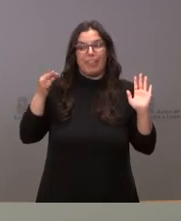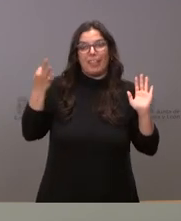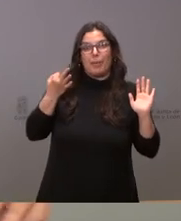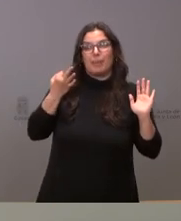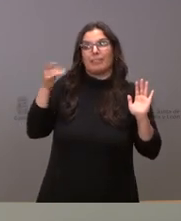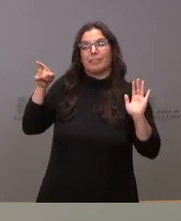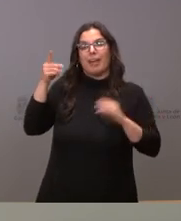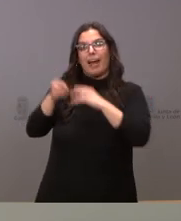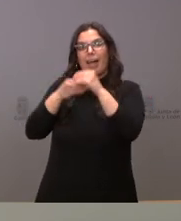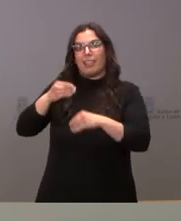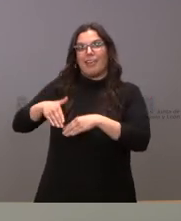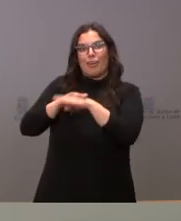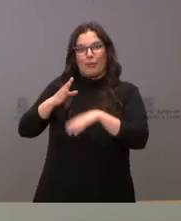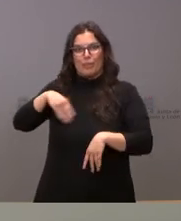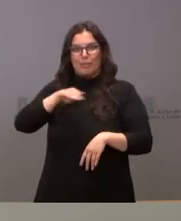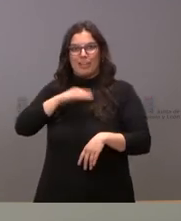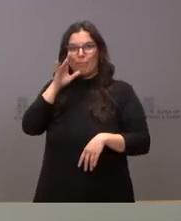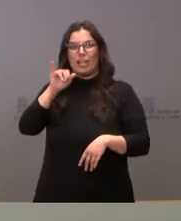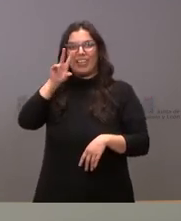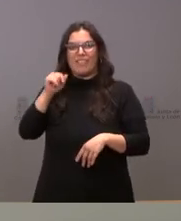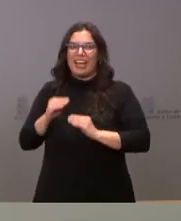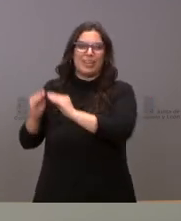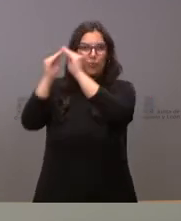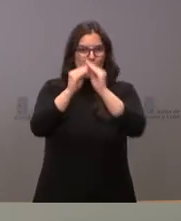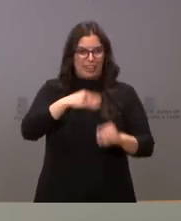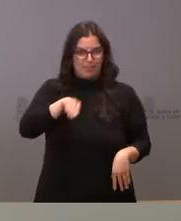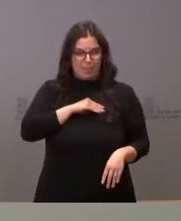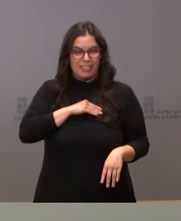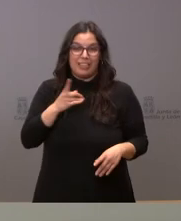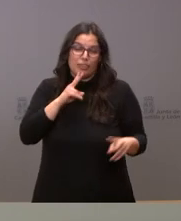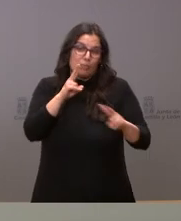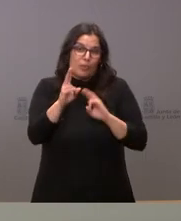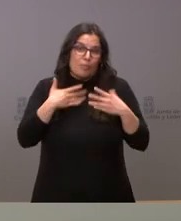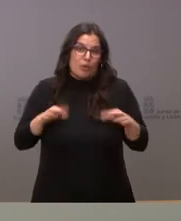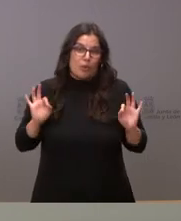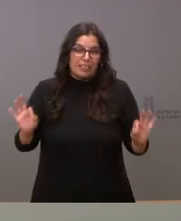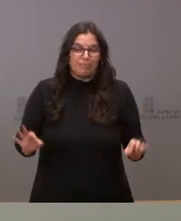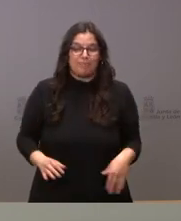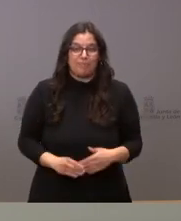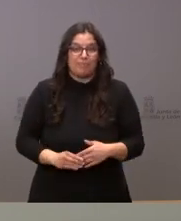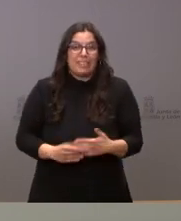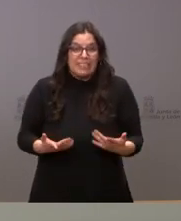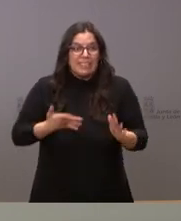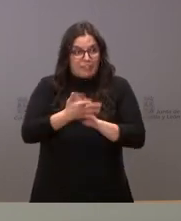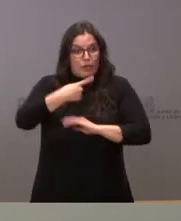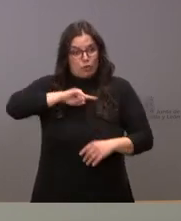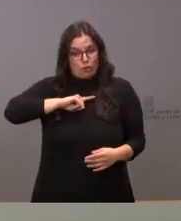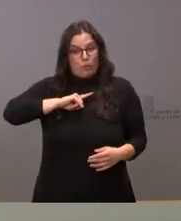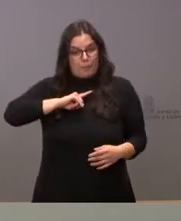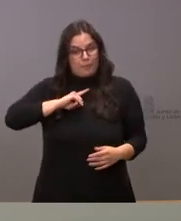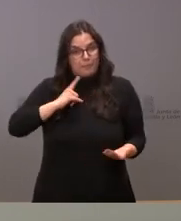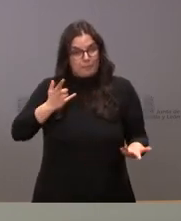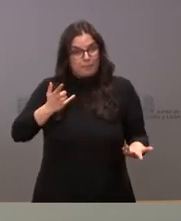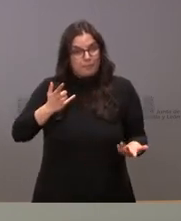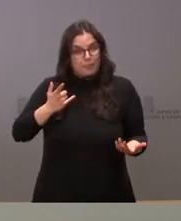porque el IVA es igual para toda España y esta es la cuestión que le puedo responder a este respecto que estamos dispuestos a